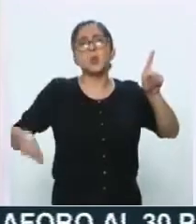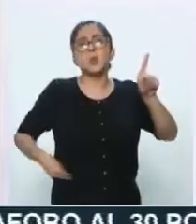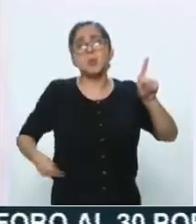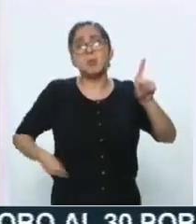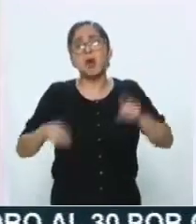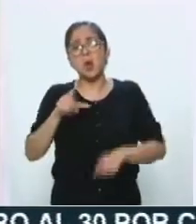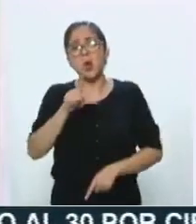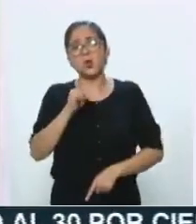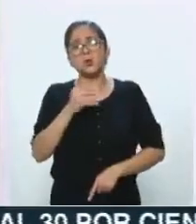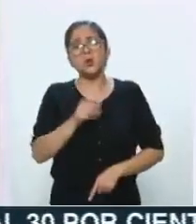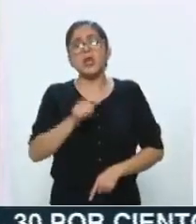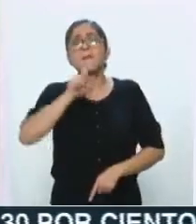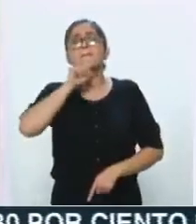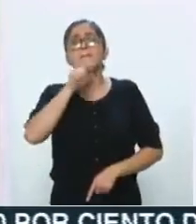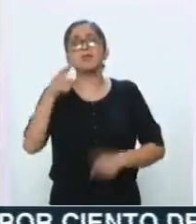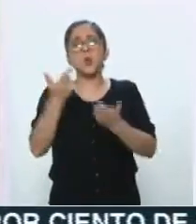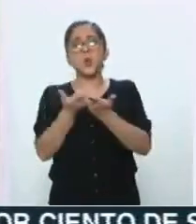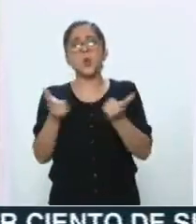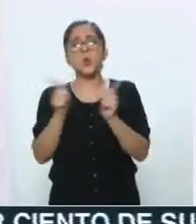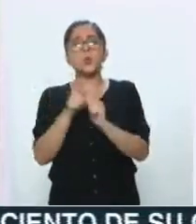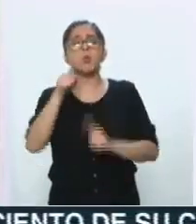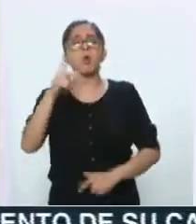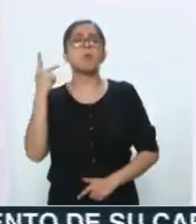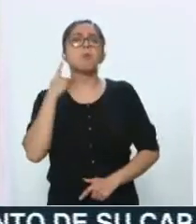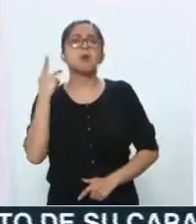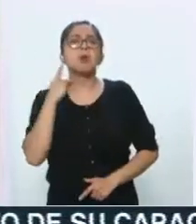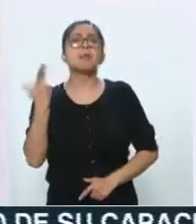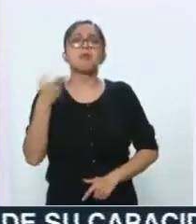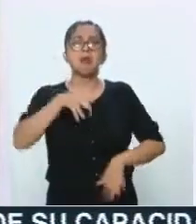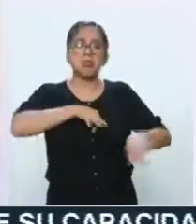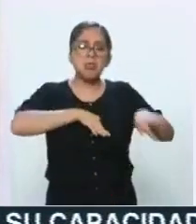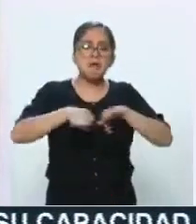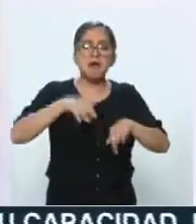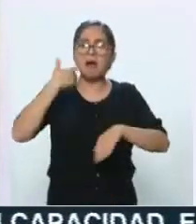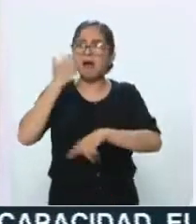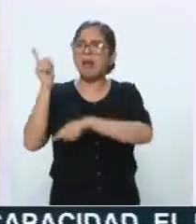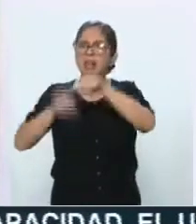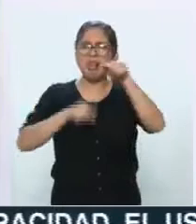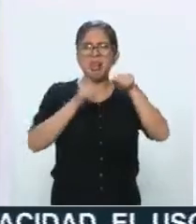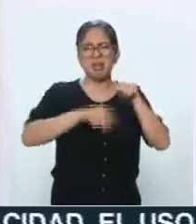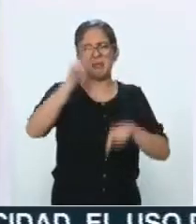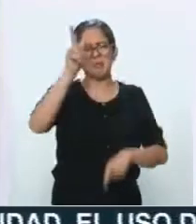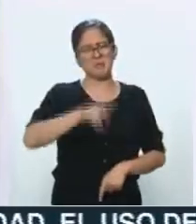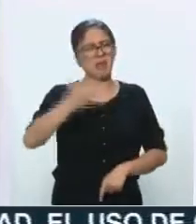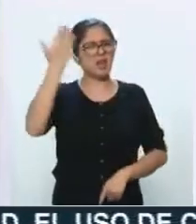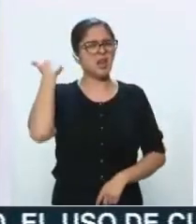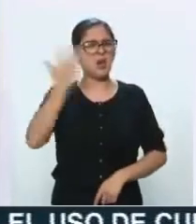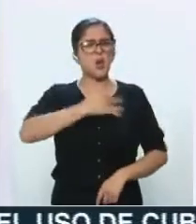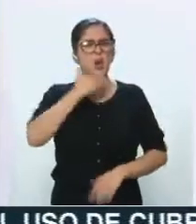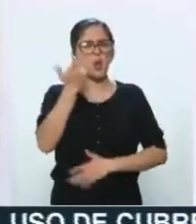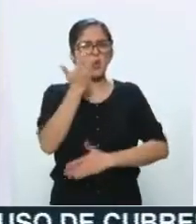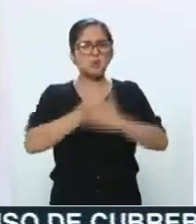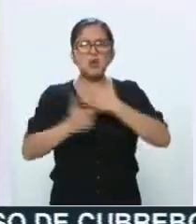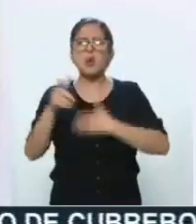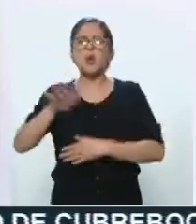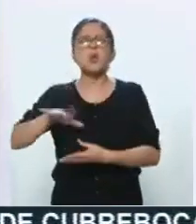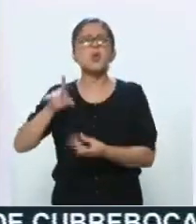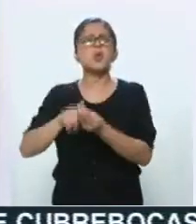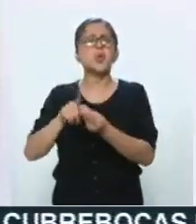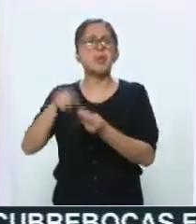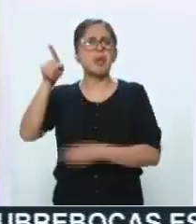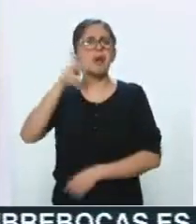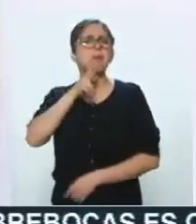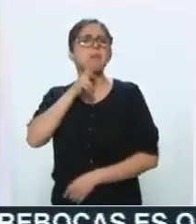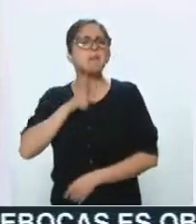Lozoya y del grupo político que operó en términos de esa realidad terrible de corrupción en Pemex, ¿no? Y que